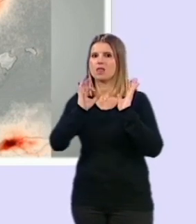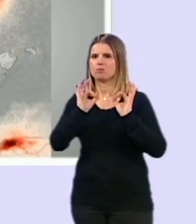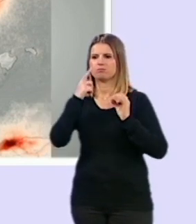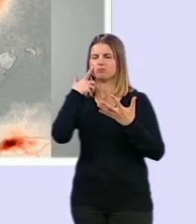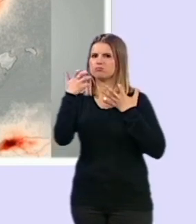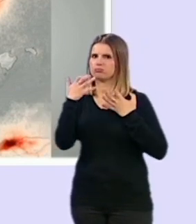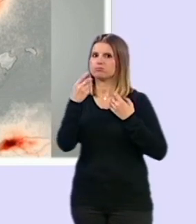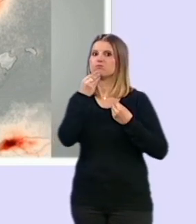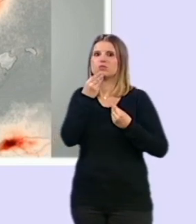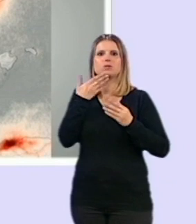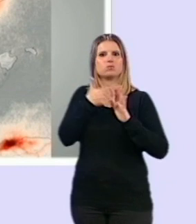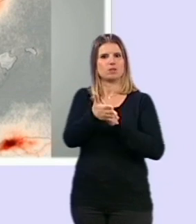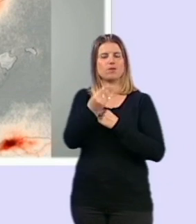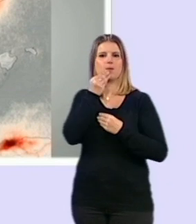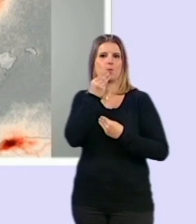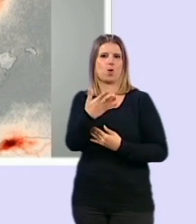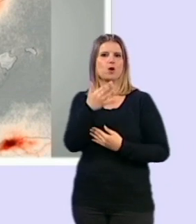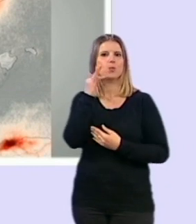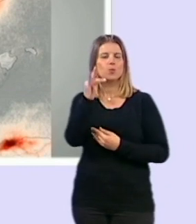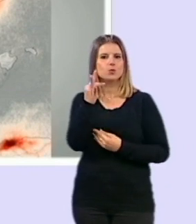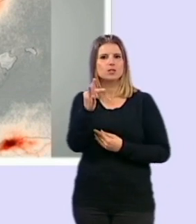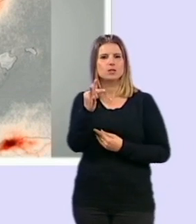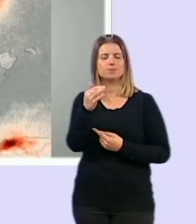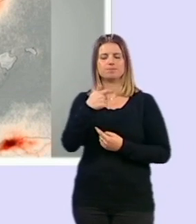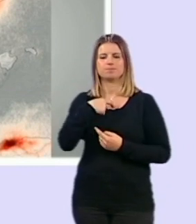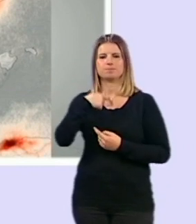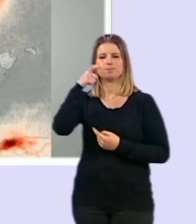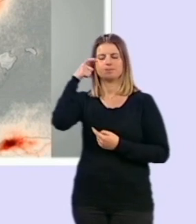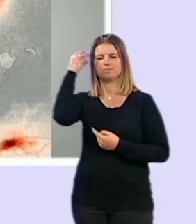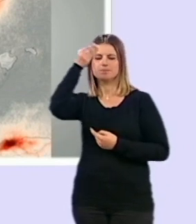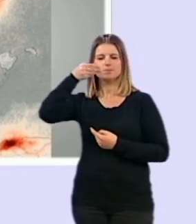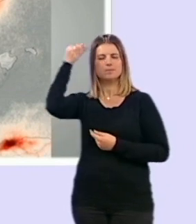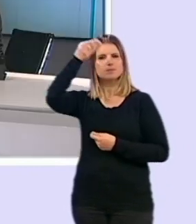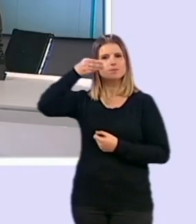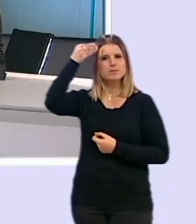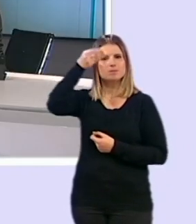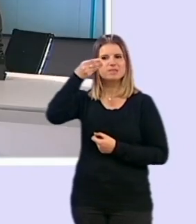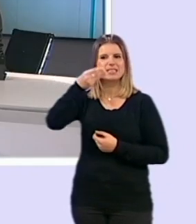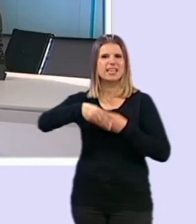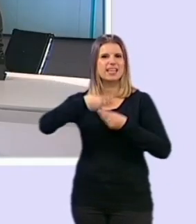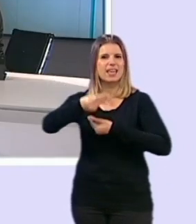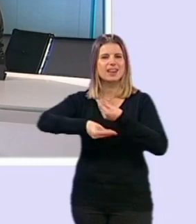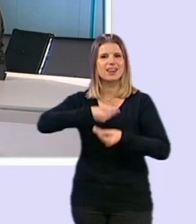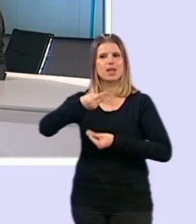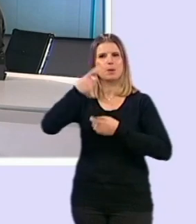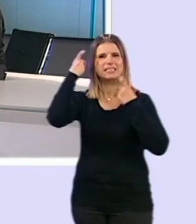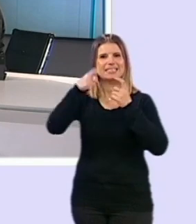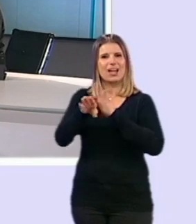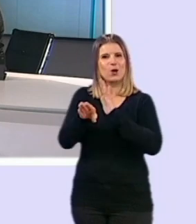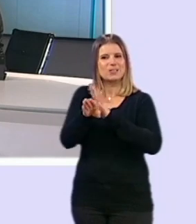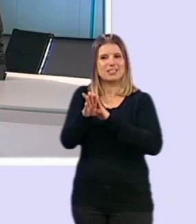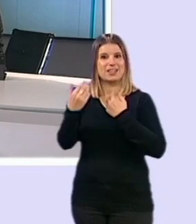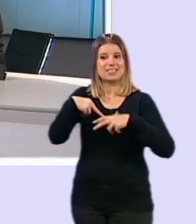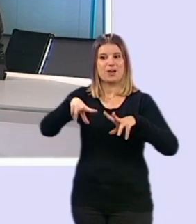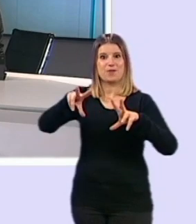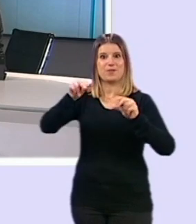es bueno. Y sobre todo uno se pone a pensar en qué hacer para intentar mantener esto una